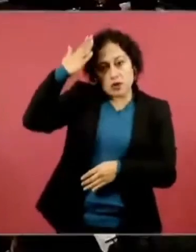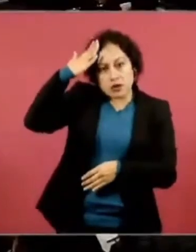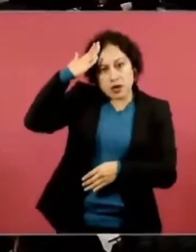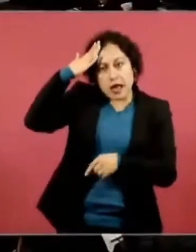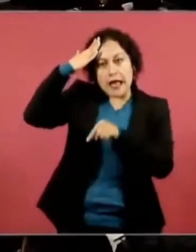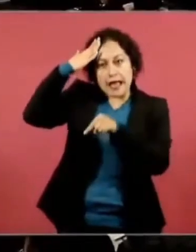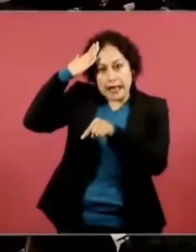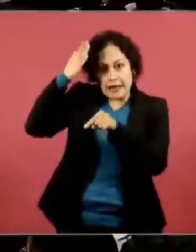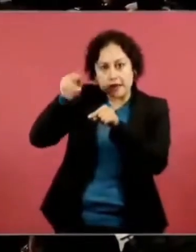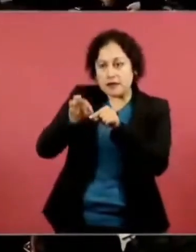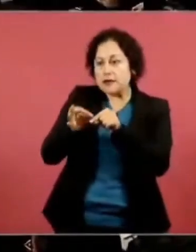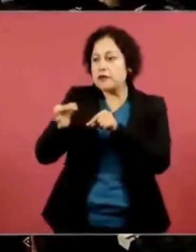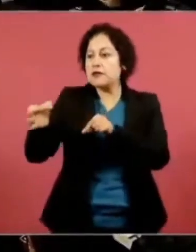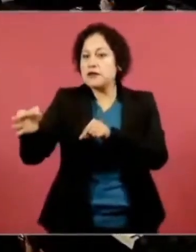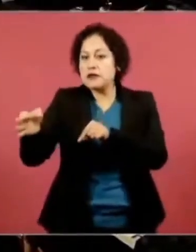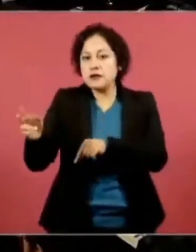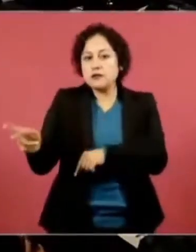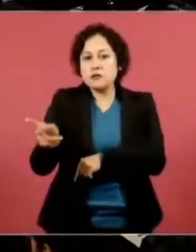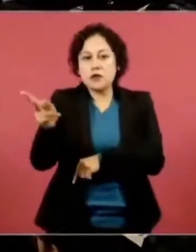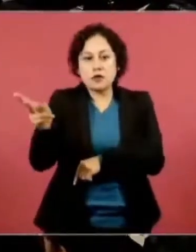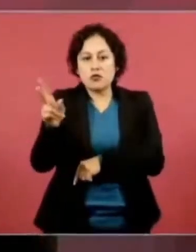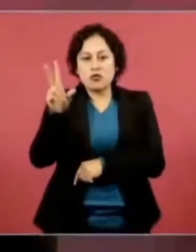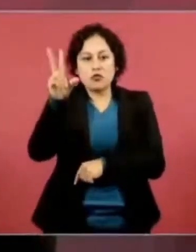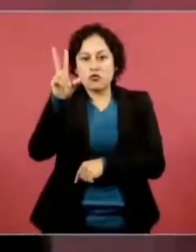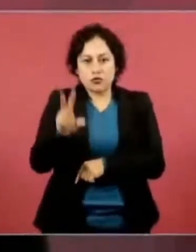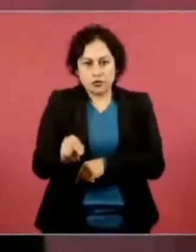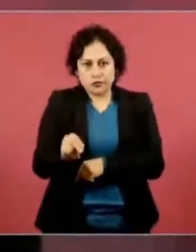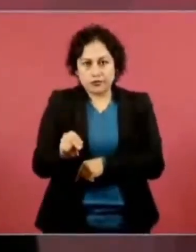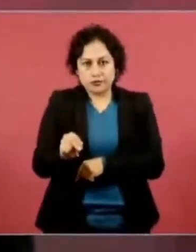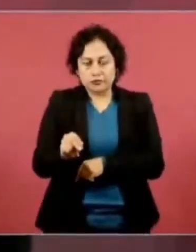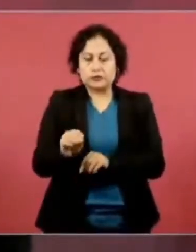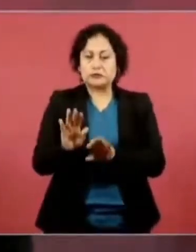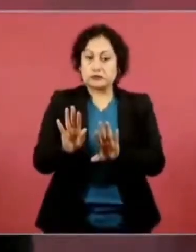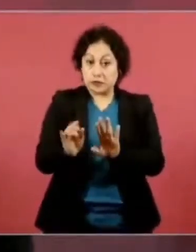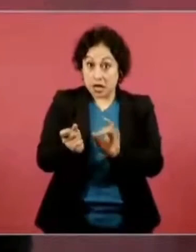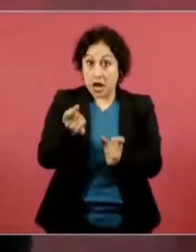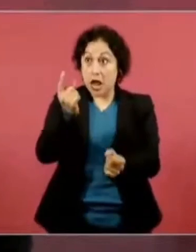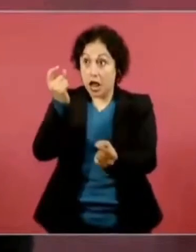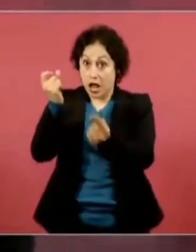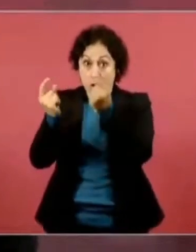Incluso hay cabeceras municipales donde no se puede hablar por teléfono,